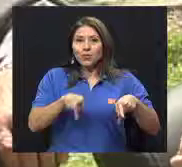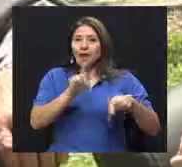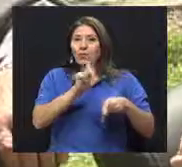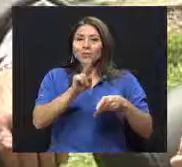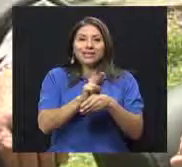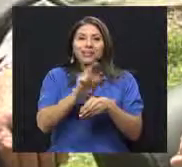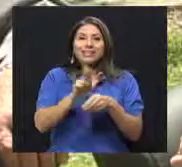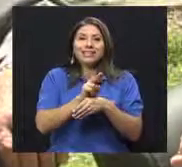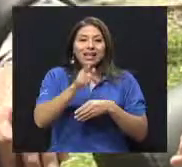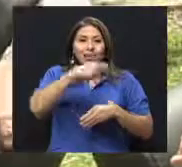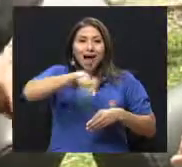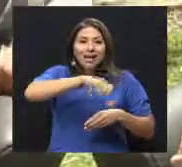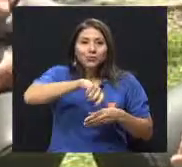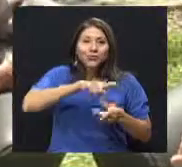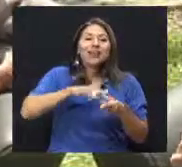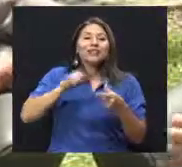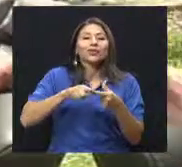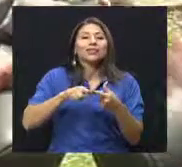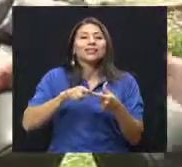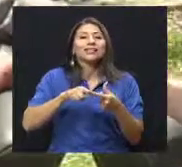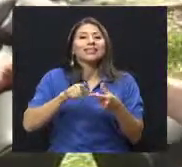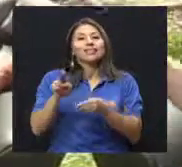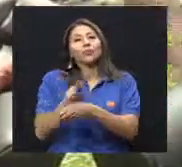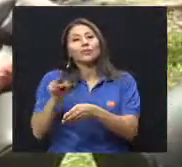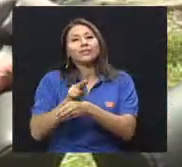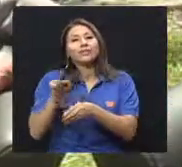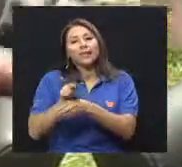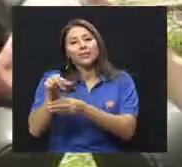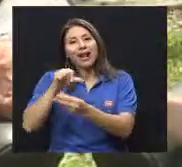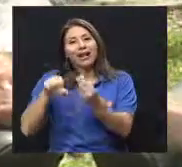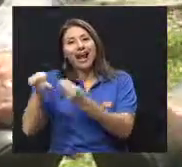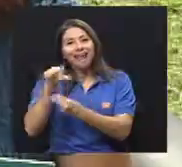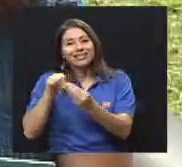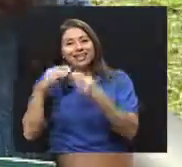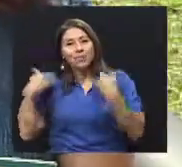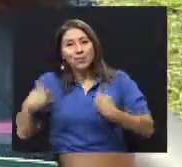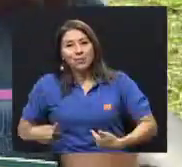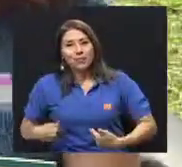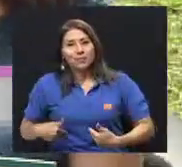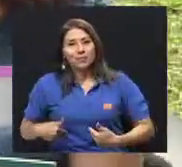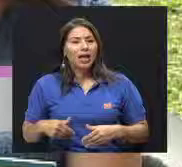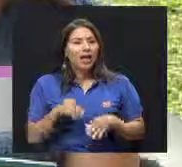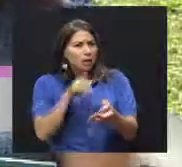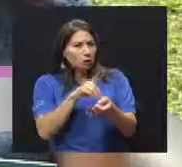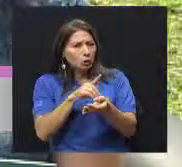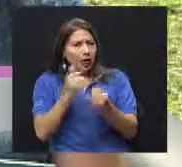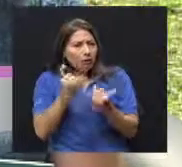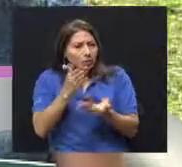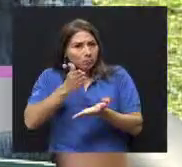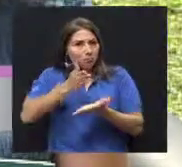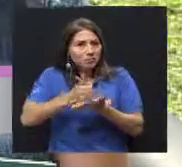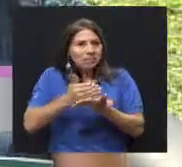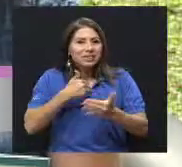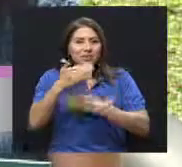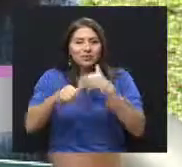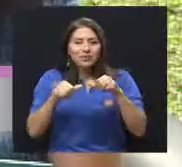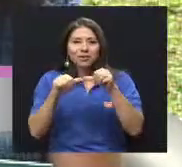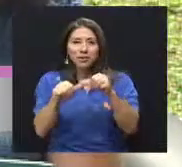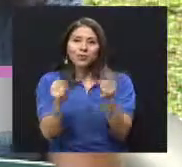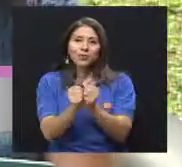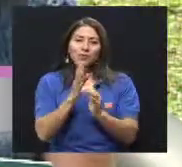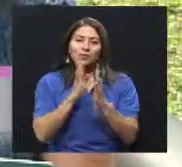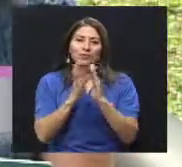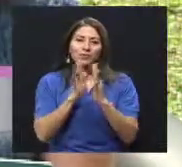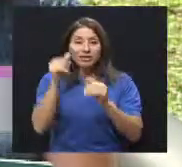que está ingiriendo. Hay otro... Doctor, creo que mejor lo vamos a interrumpir aquí para hacer una pausa y luego regresar con más de esta